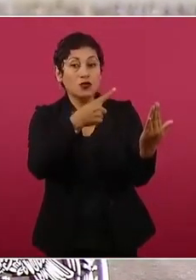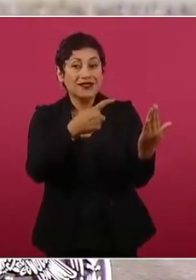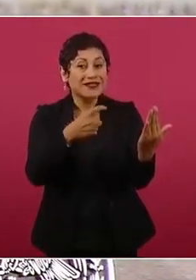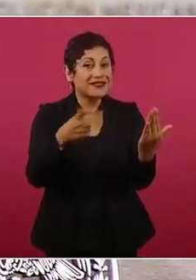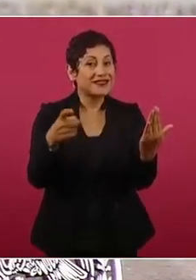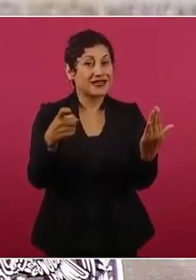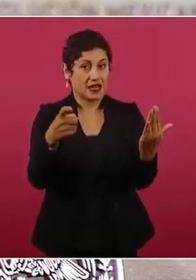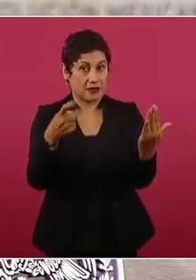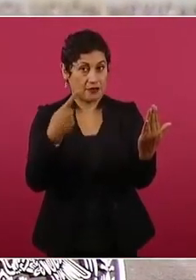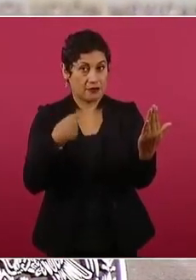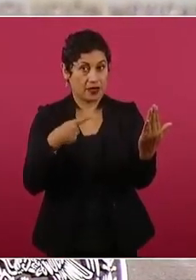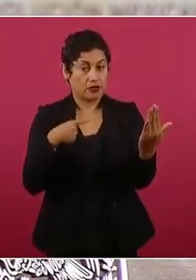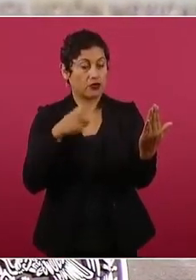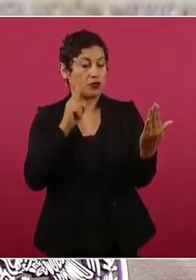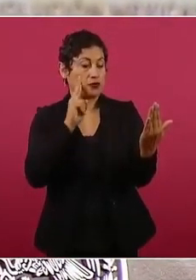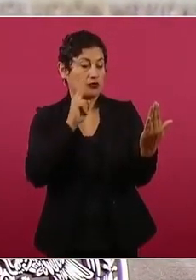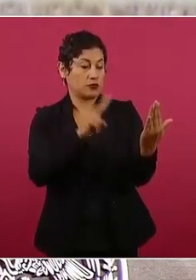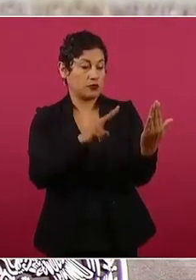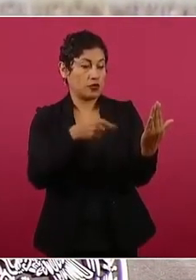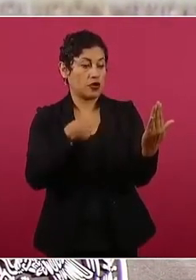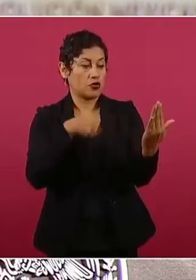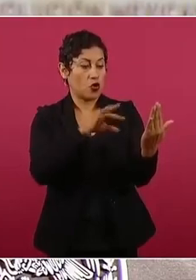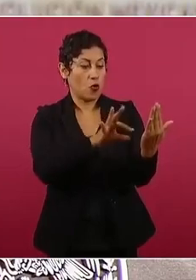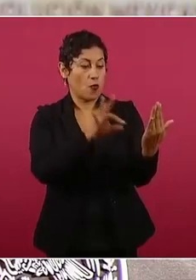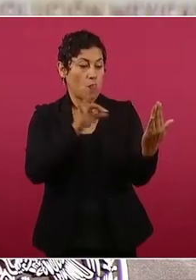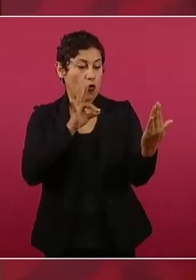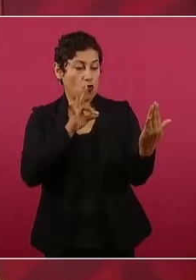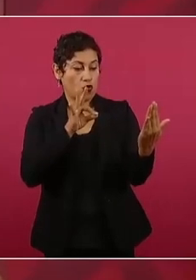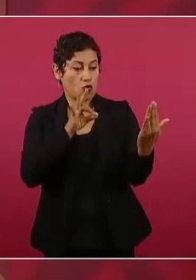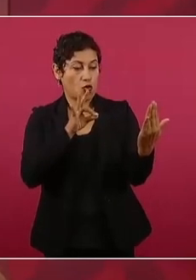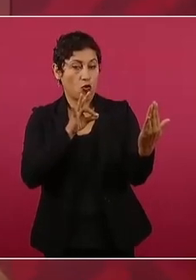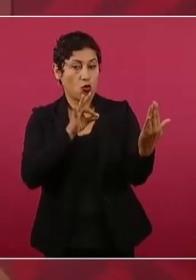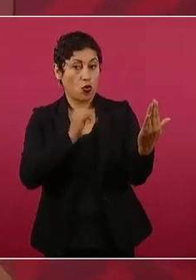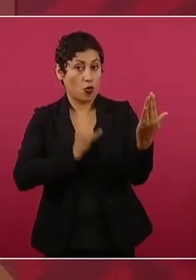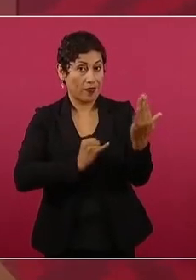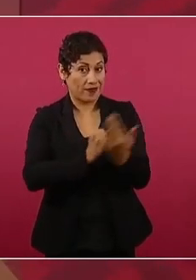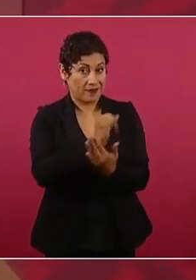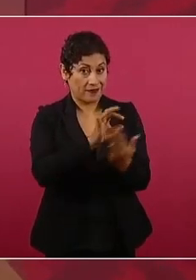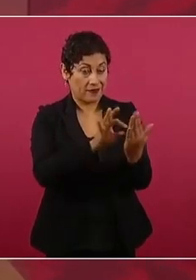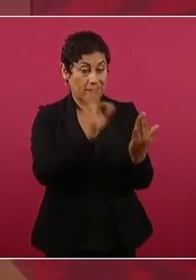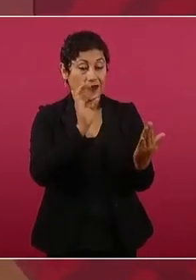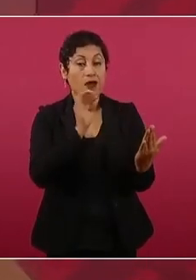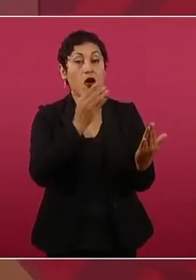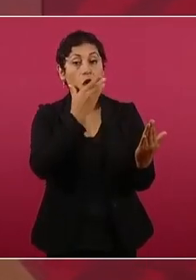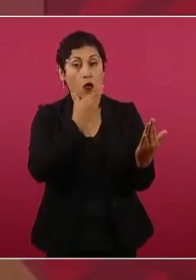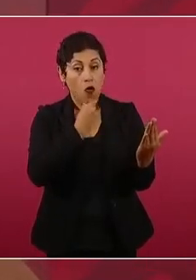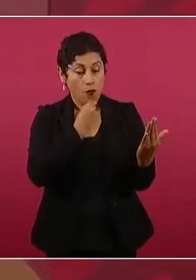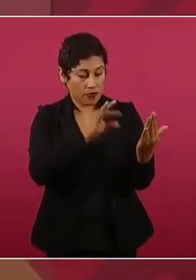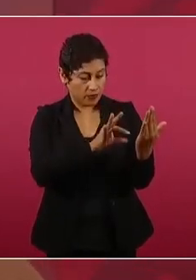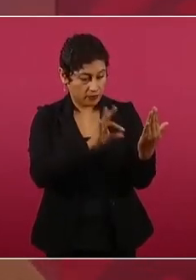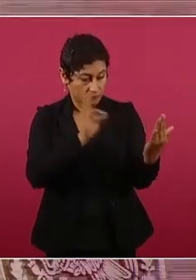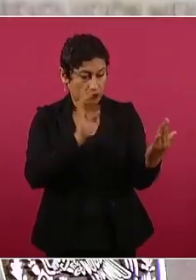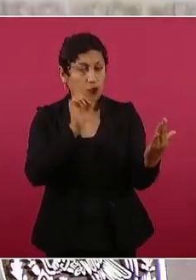y voto por una mujer y ya